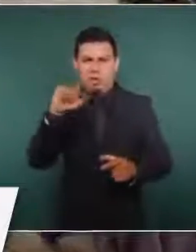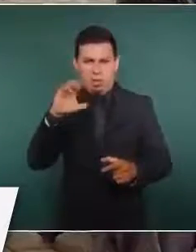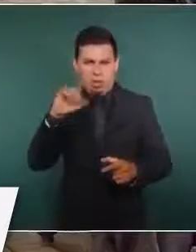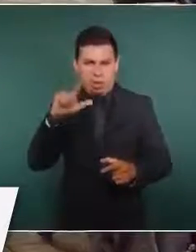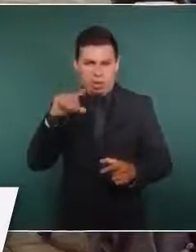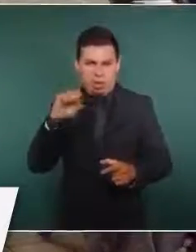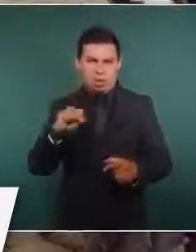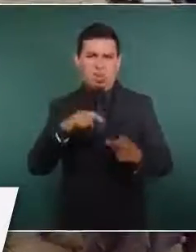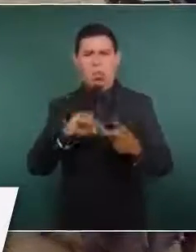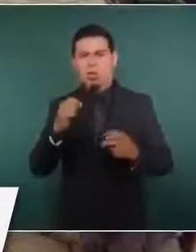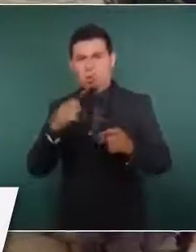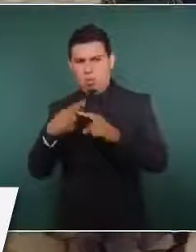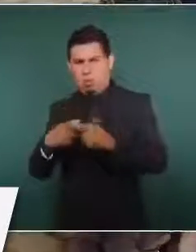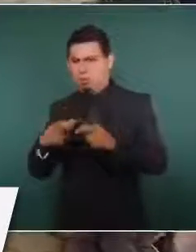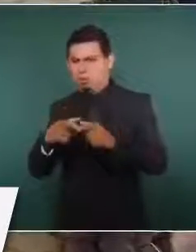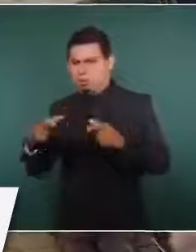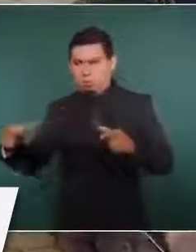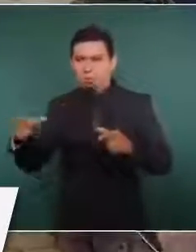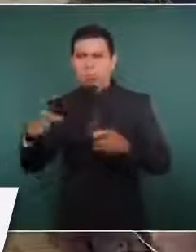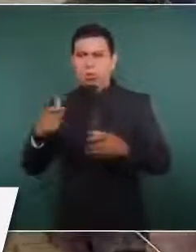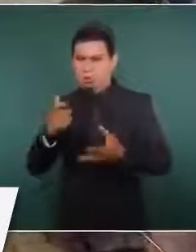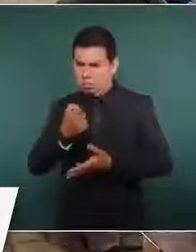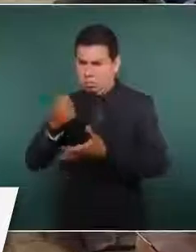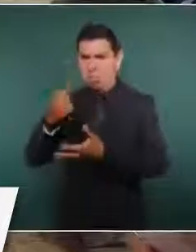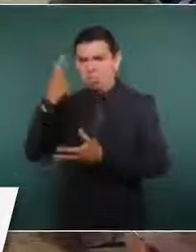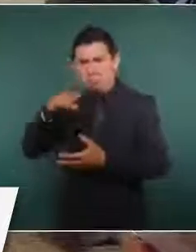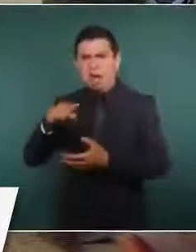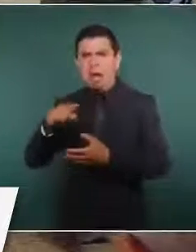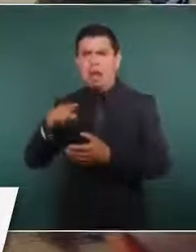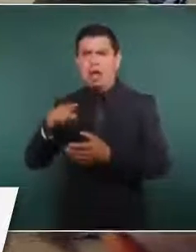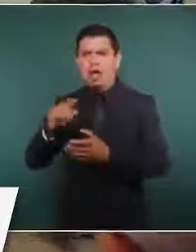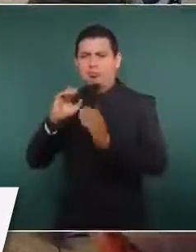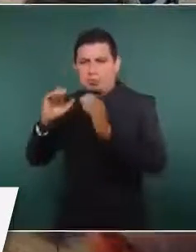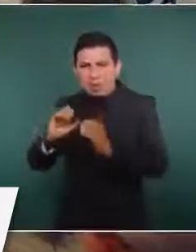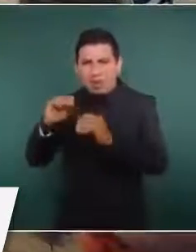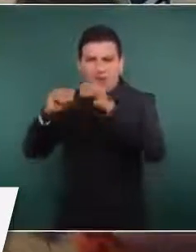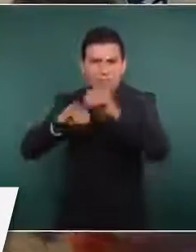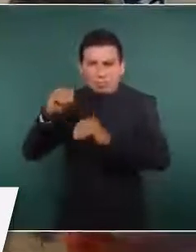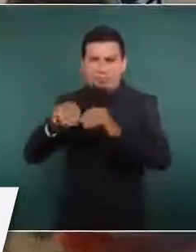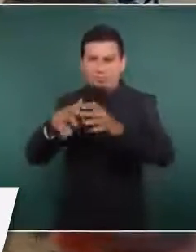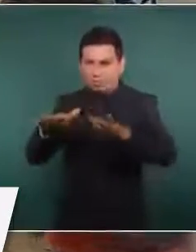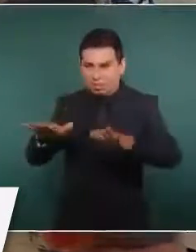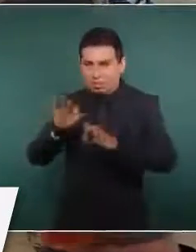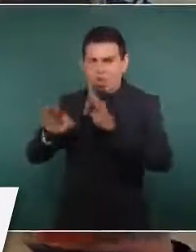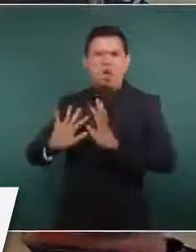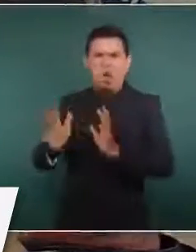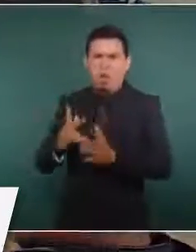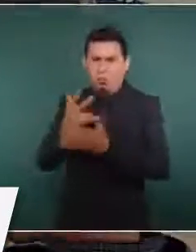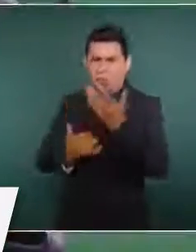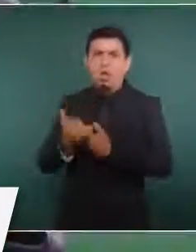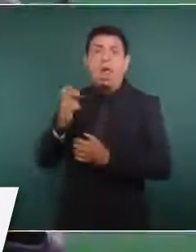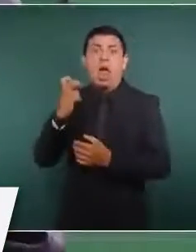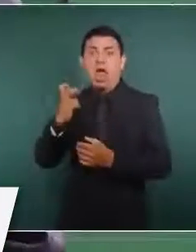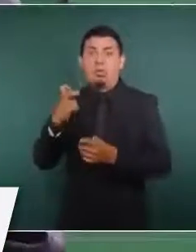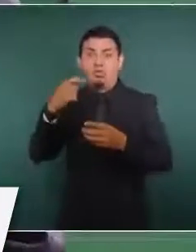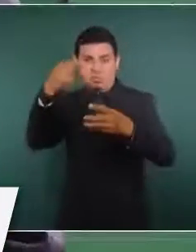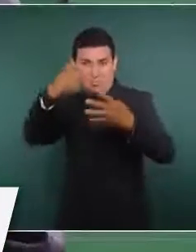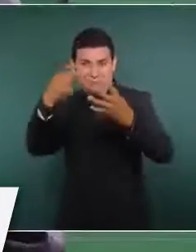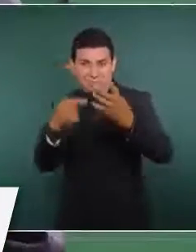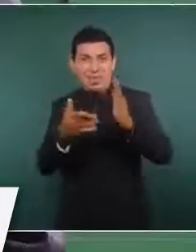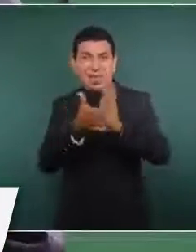de Salina Cruz tienen ya presupuesto, están considerados como proyectos prioritarios